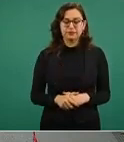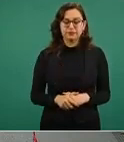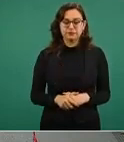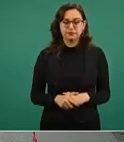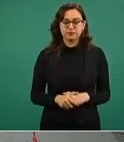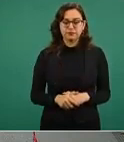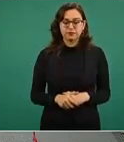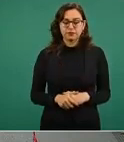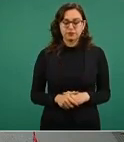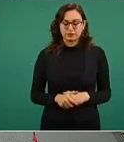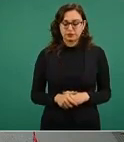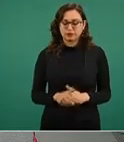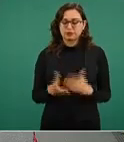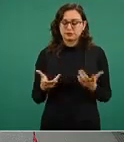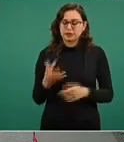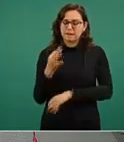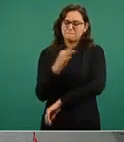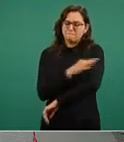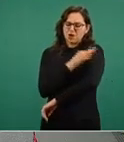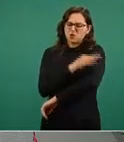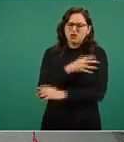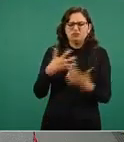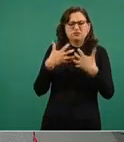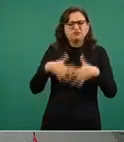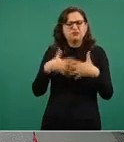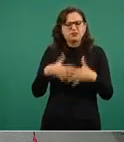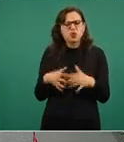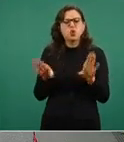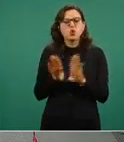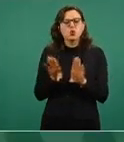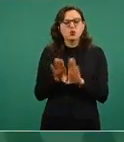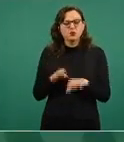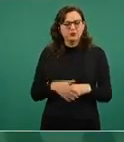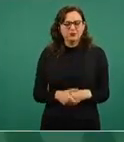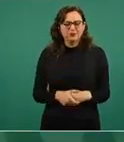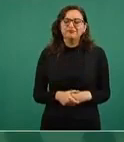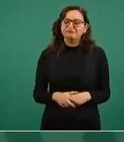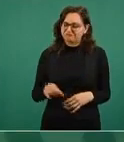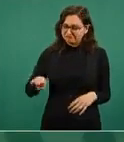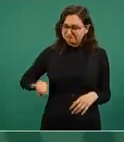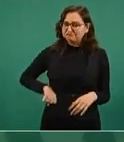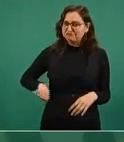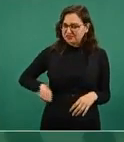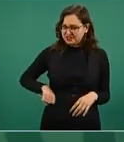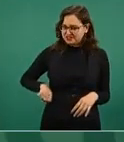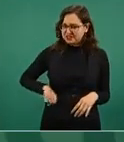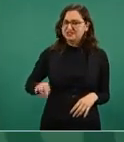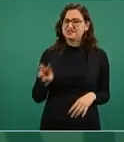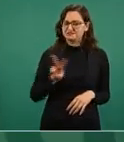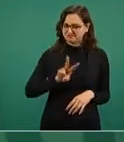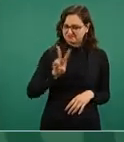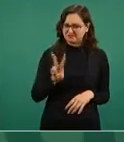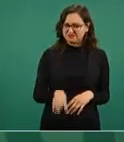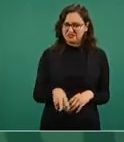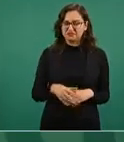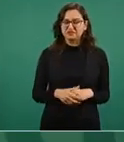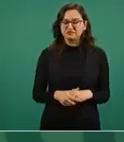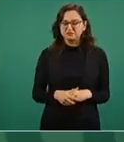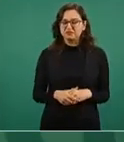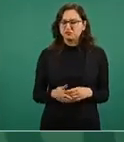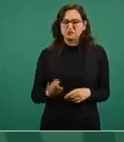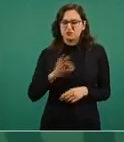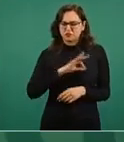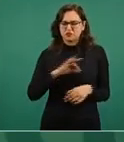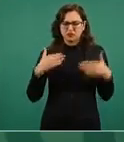y relativamente fácil de identificar, entonces aprovecho para comentarlo para conocimiento de todo mundo.